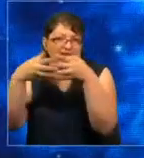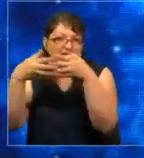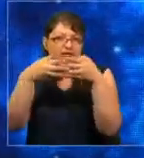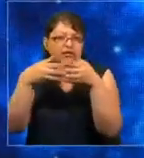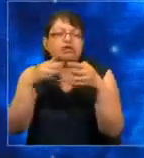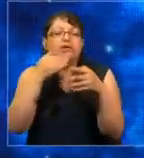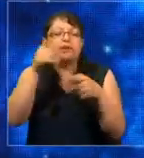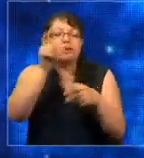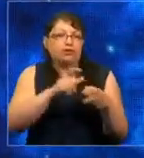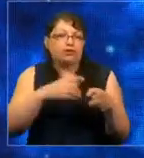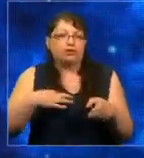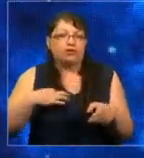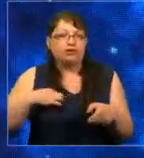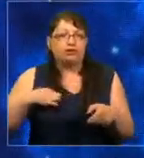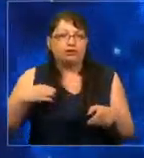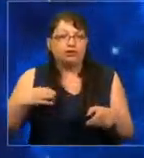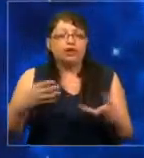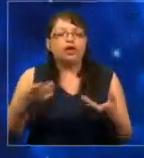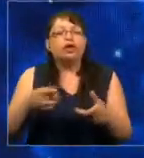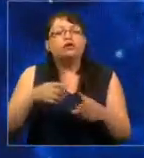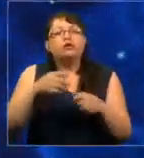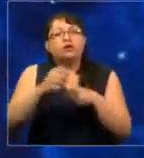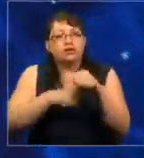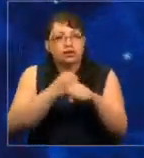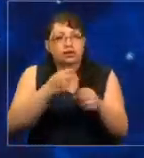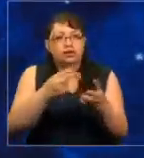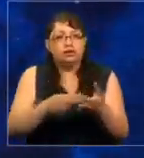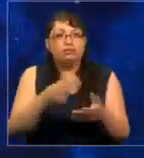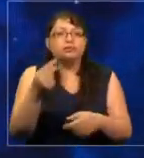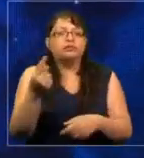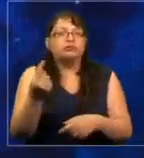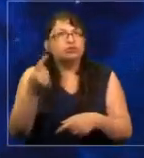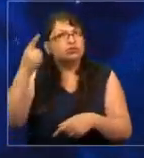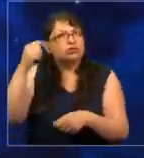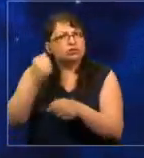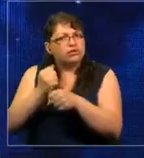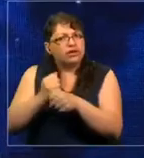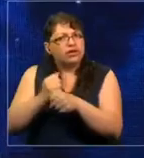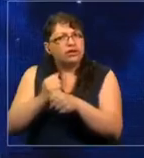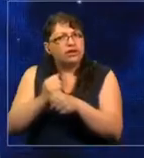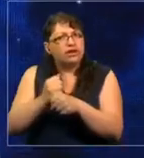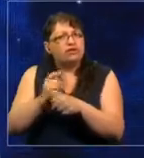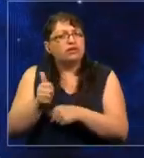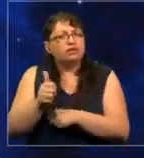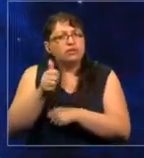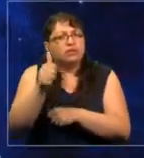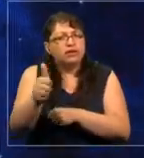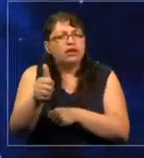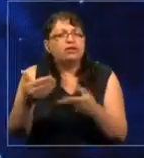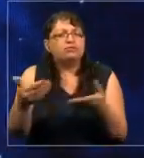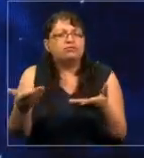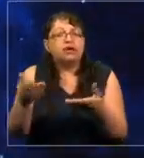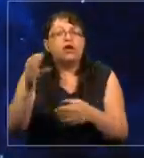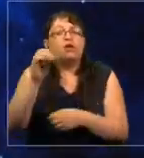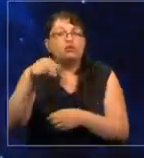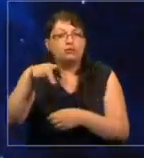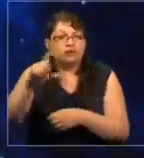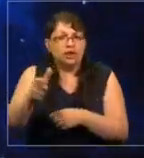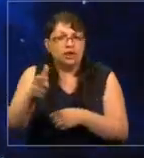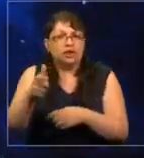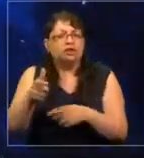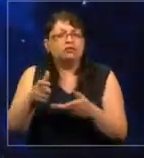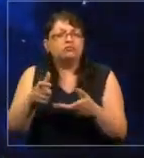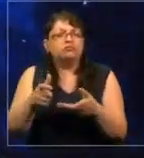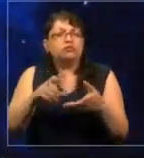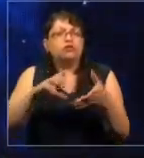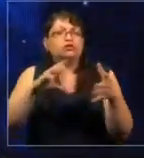los ciudadanos. En el 2012 yo trabajaba como directora de movilización de una ONG y viajaba por